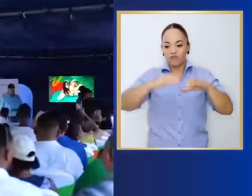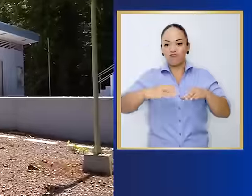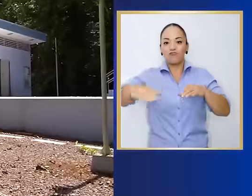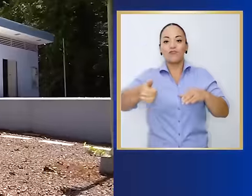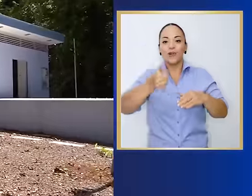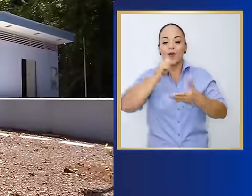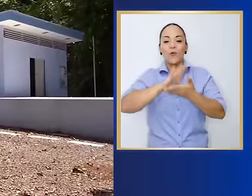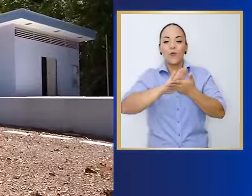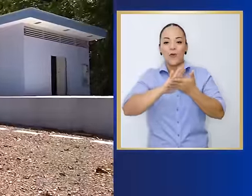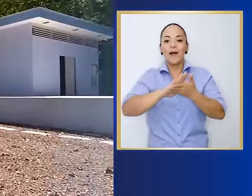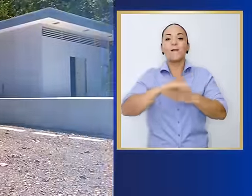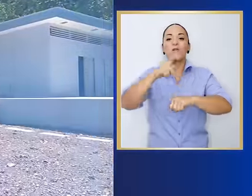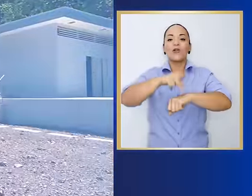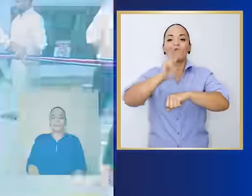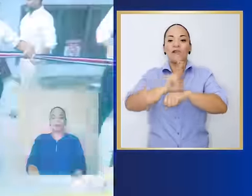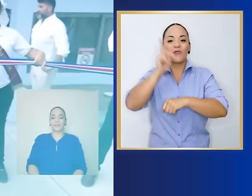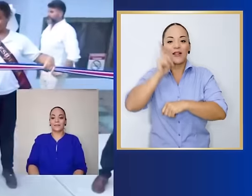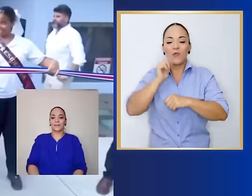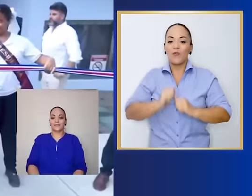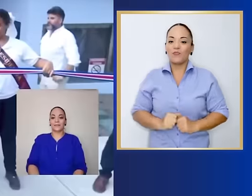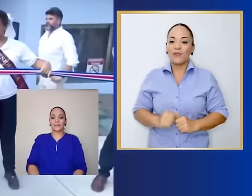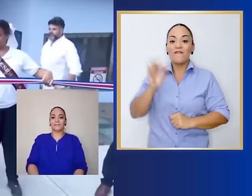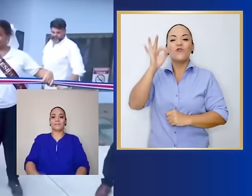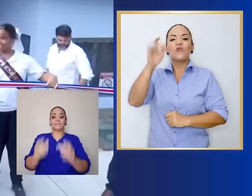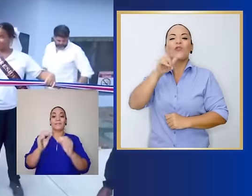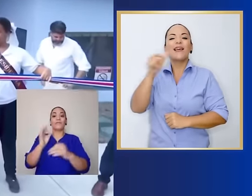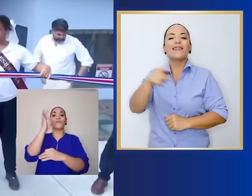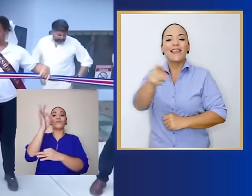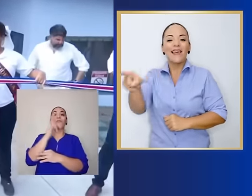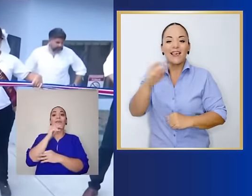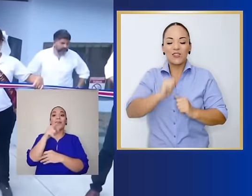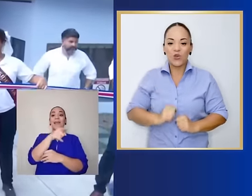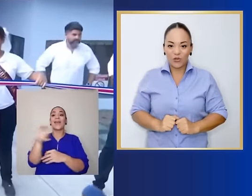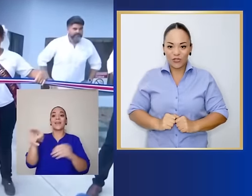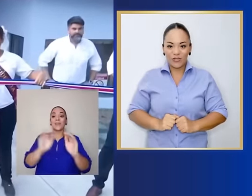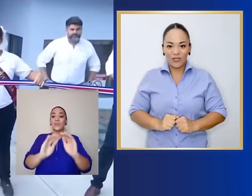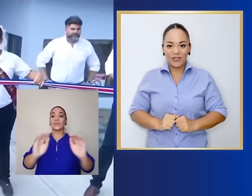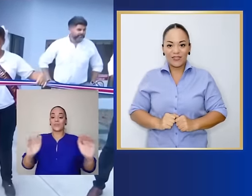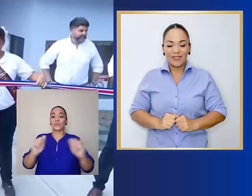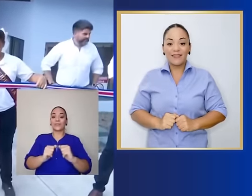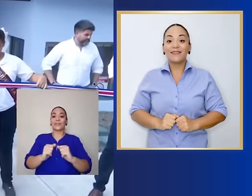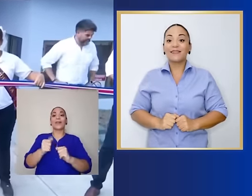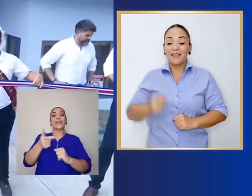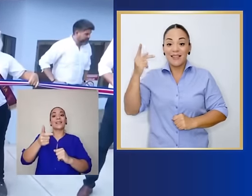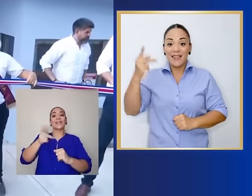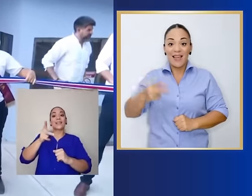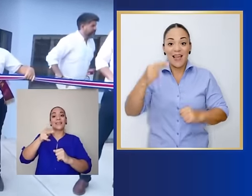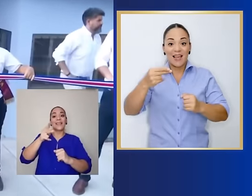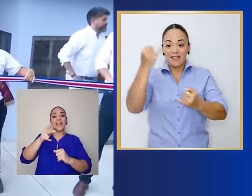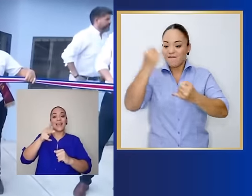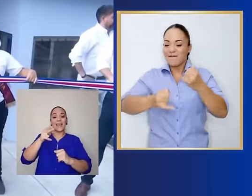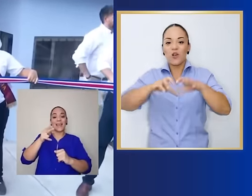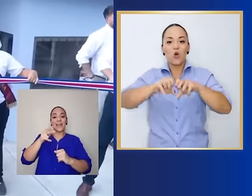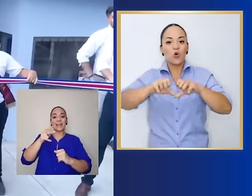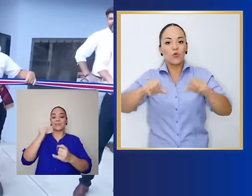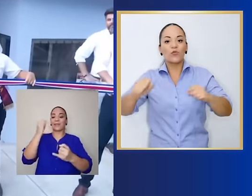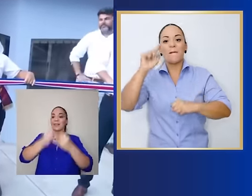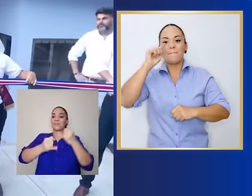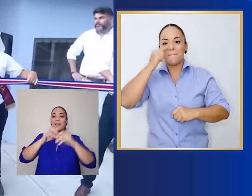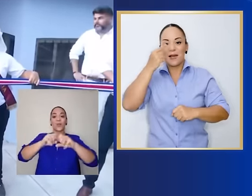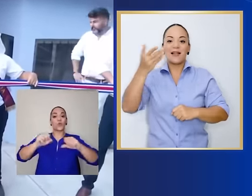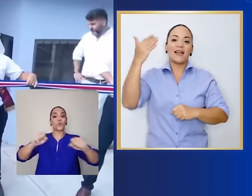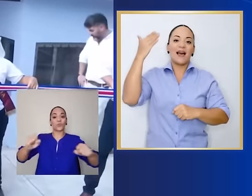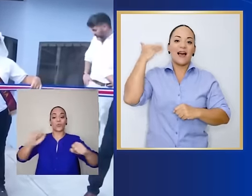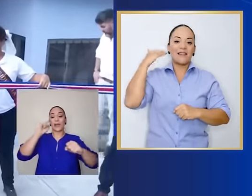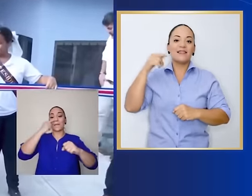alcantarillado sanitario en Puerto Viejo Limón. Futuros de ellos, las tijeras para cortar con la corrupción y la